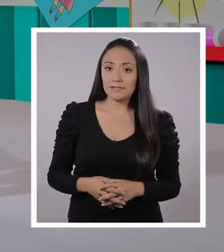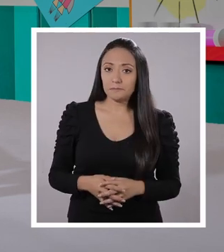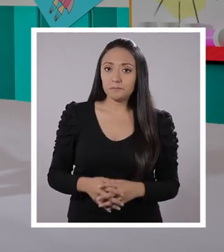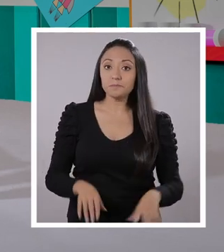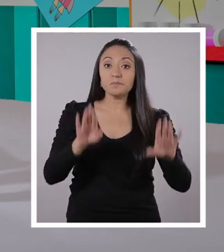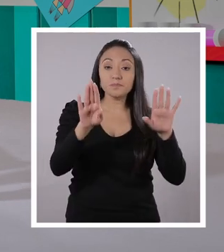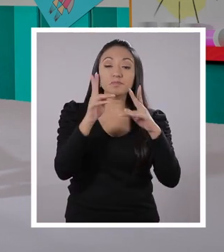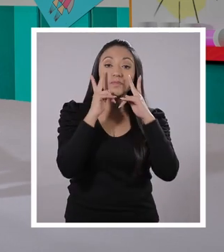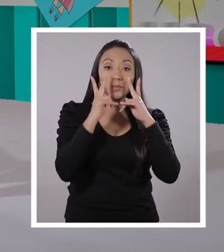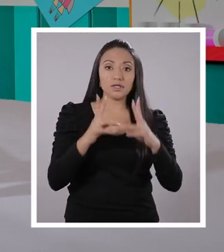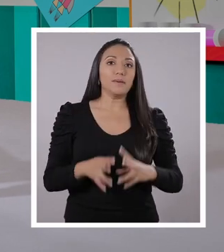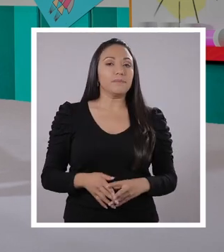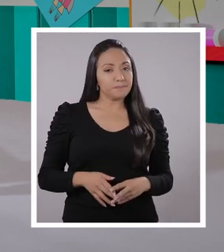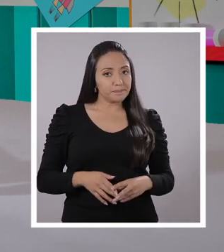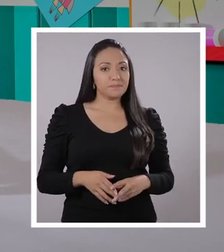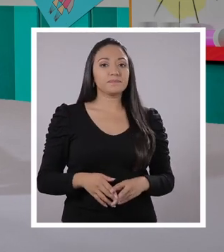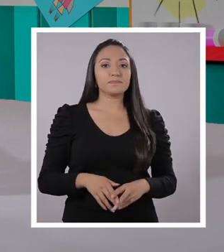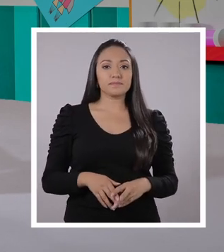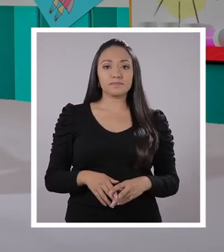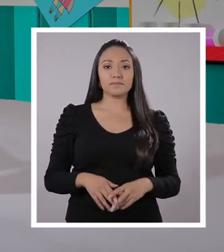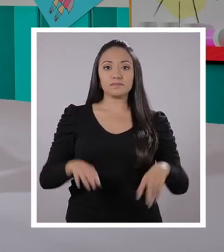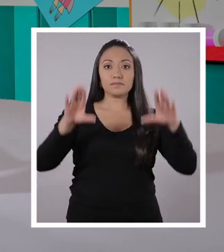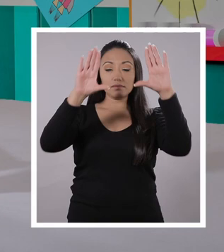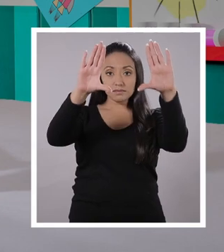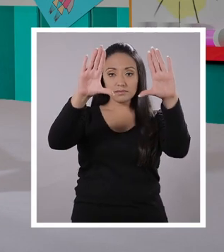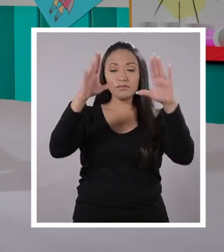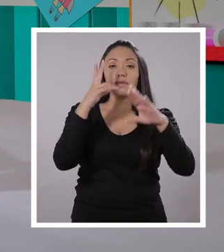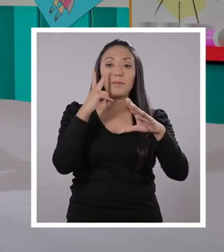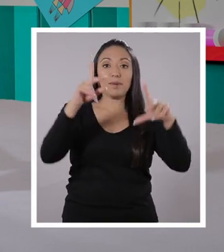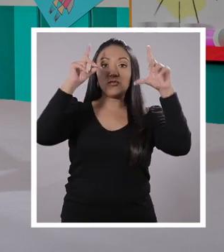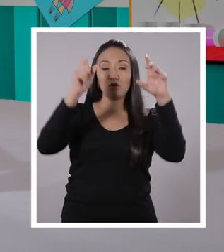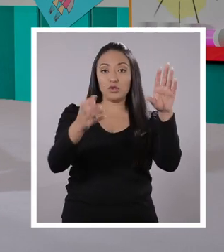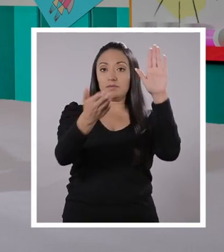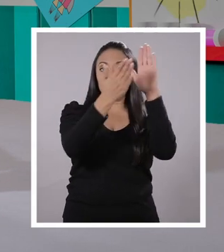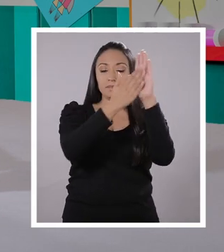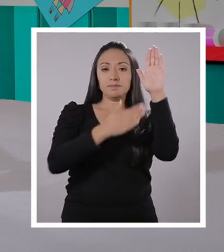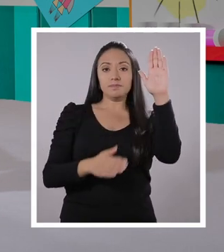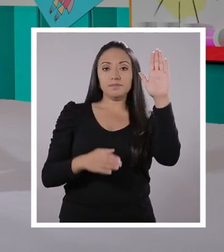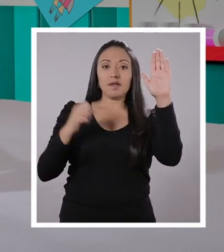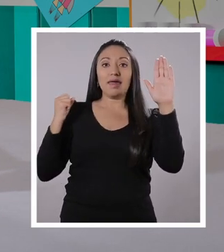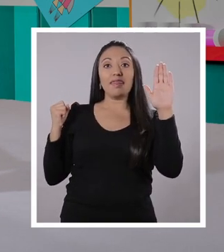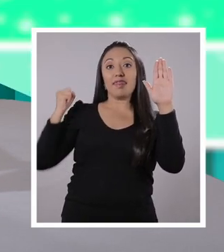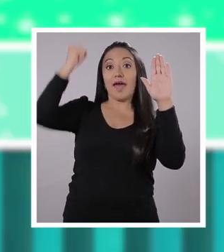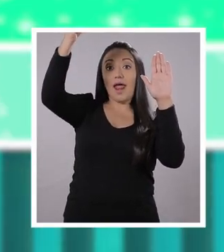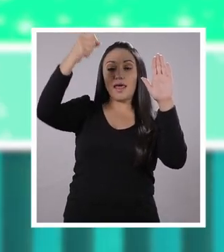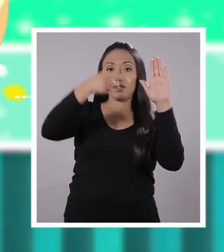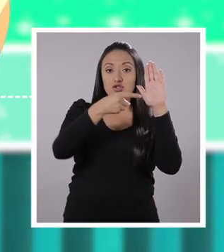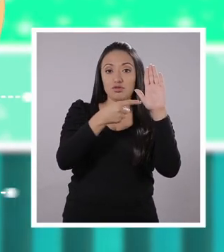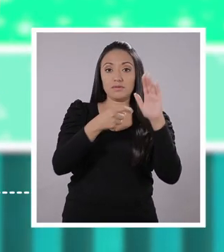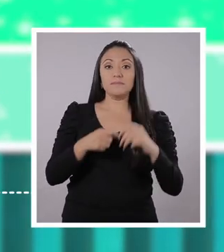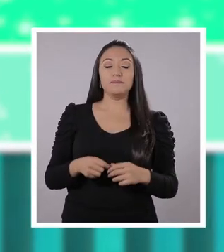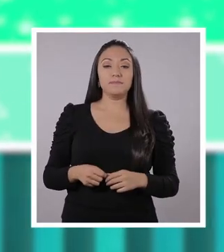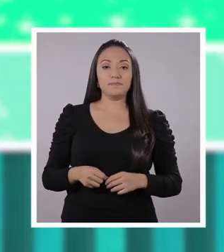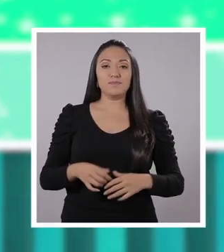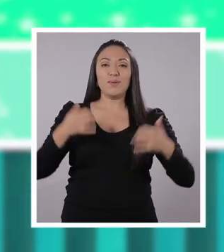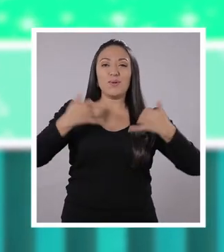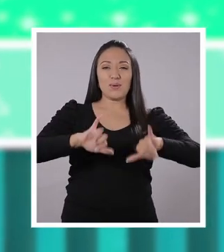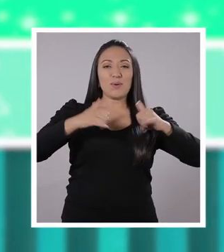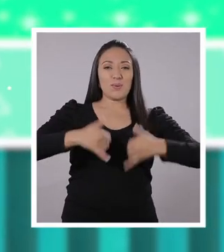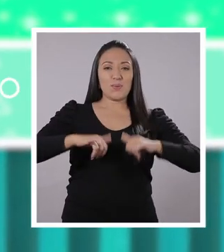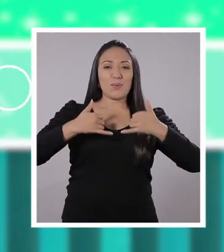en estas láminas, ¿ya? Muy Sí, en estas imágenes, ¿ya? Primero, tenemos el derecho a... jugar.